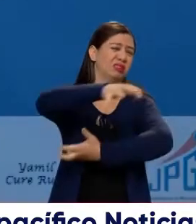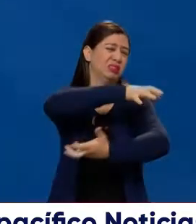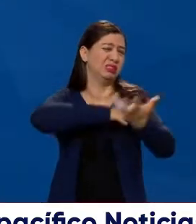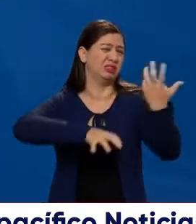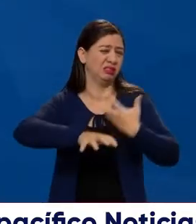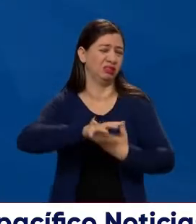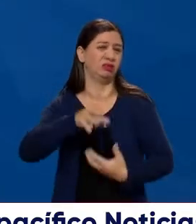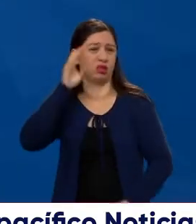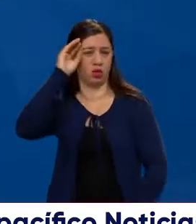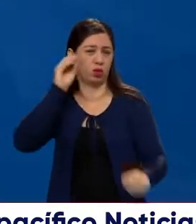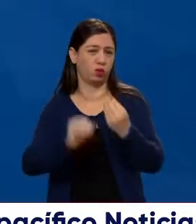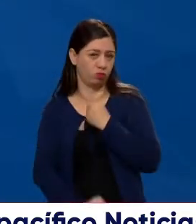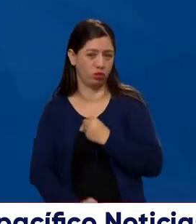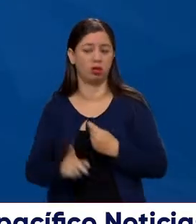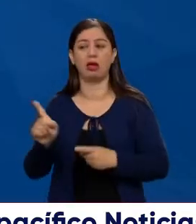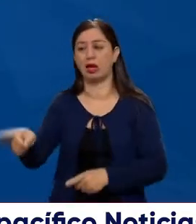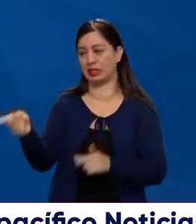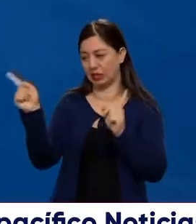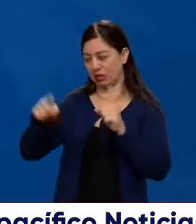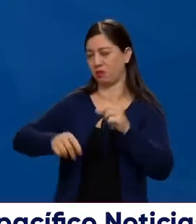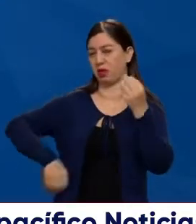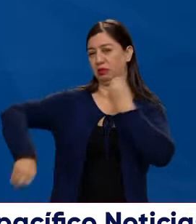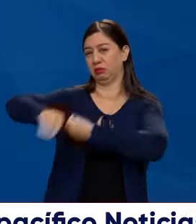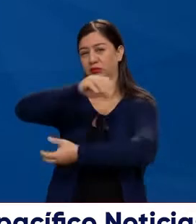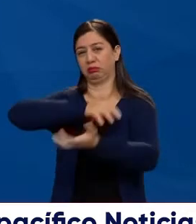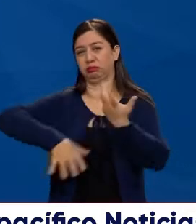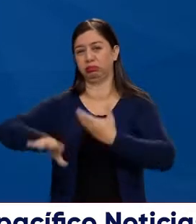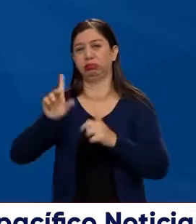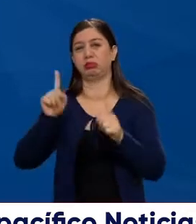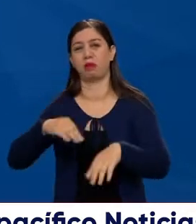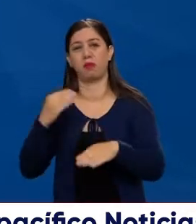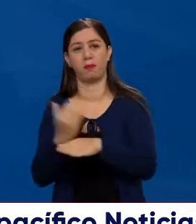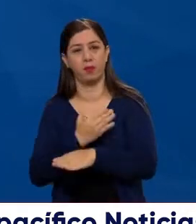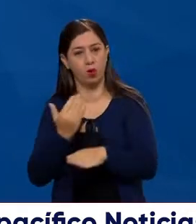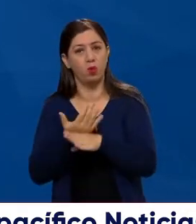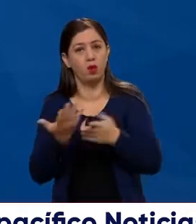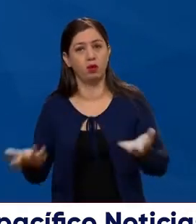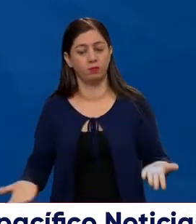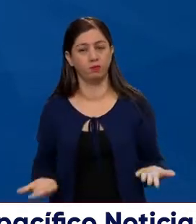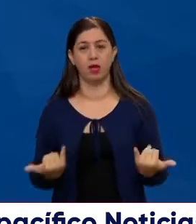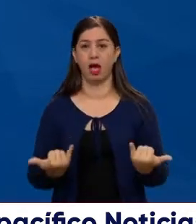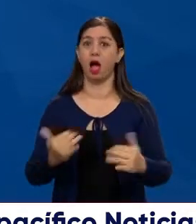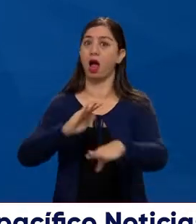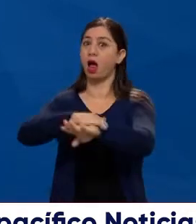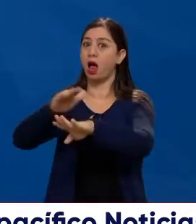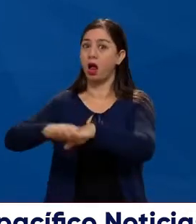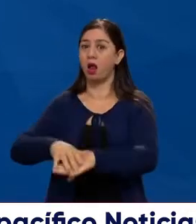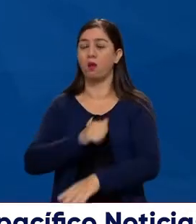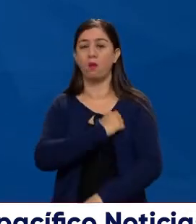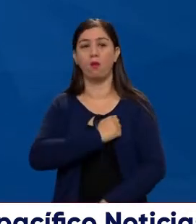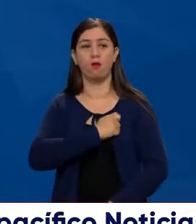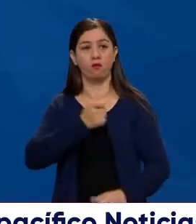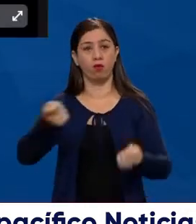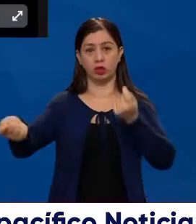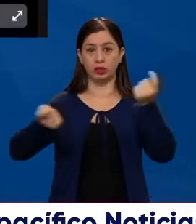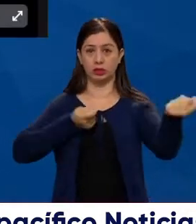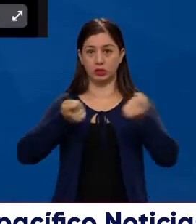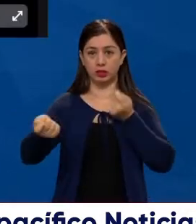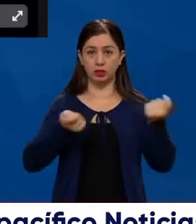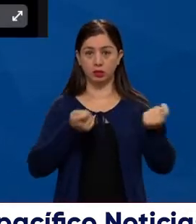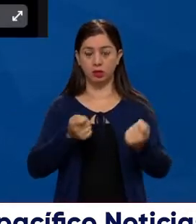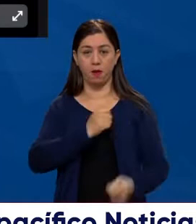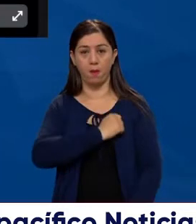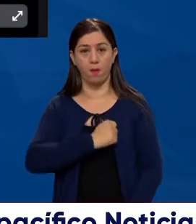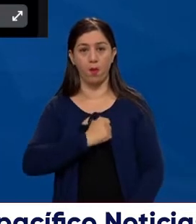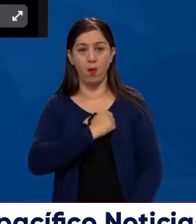no ganó Rodolfo. Y me imagino que allá también habría ese inconveniente. Entonces, la llamada es a la mesura, la llamada es a